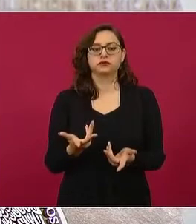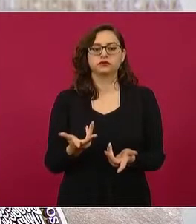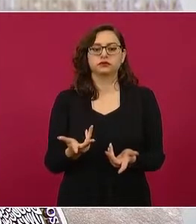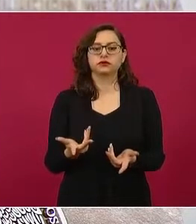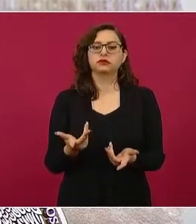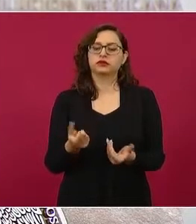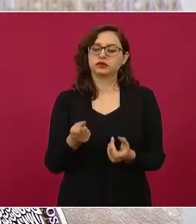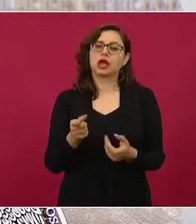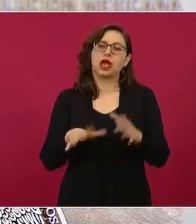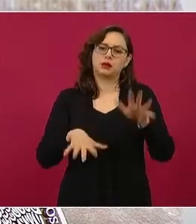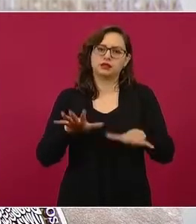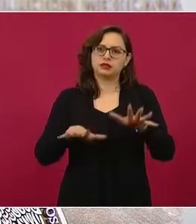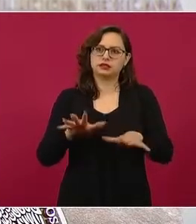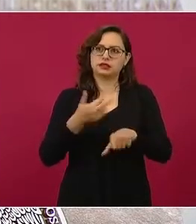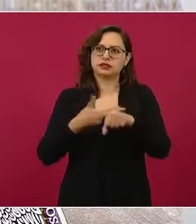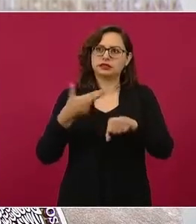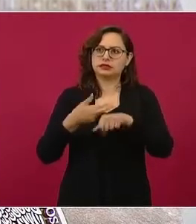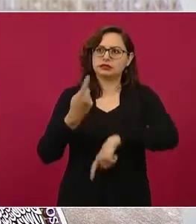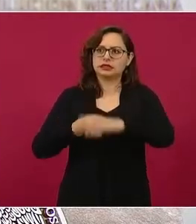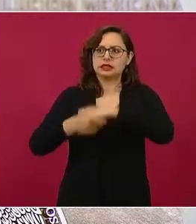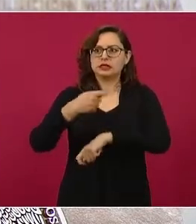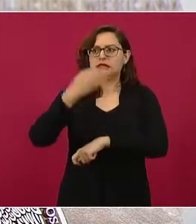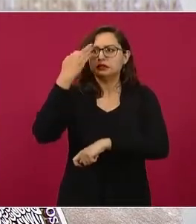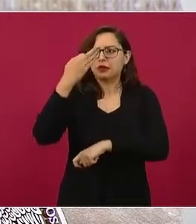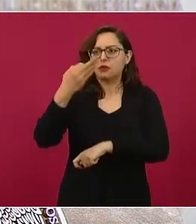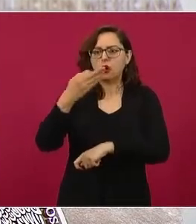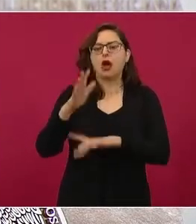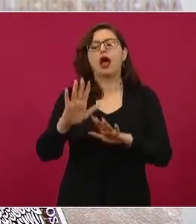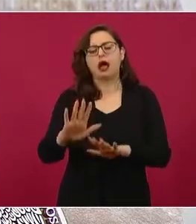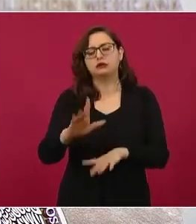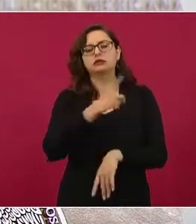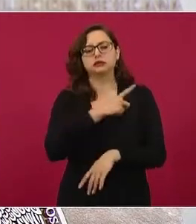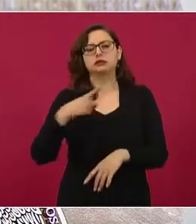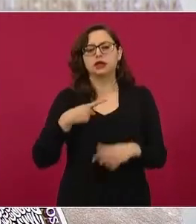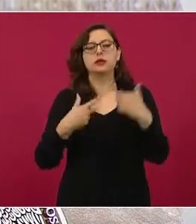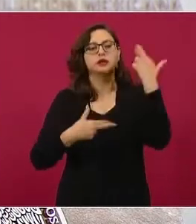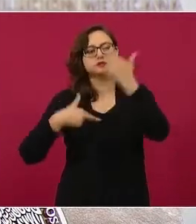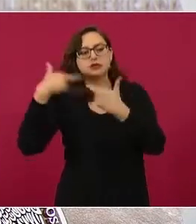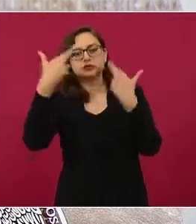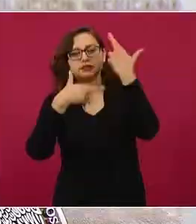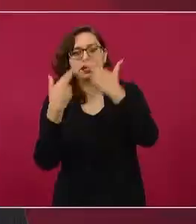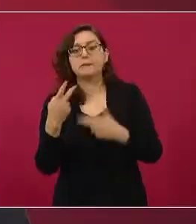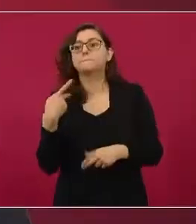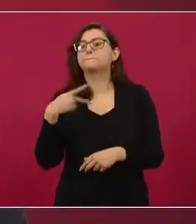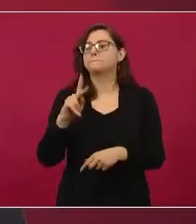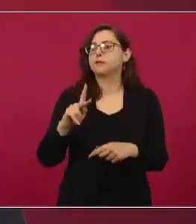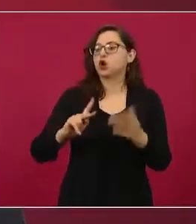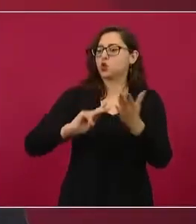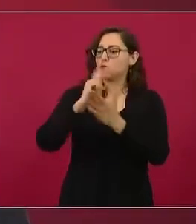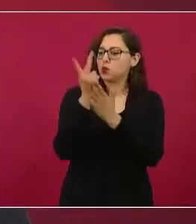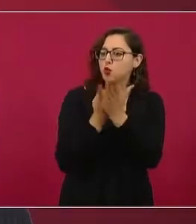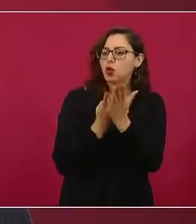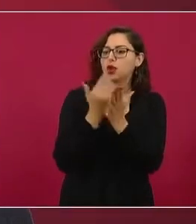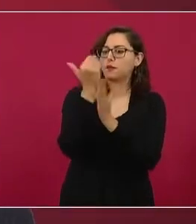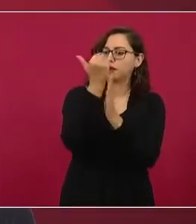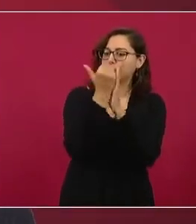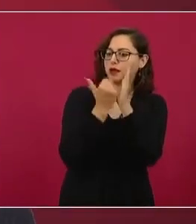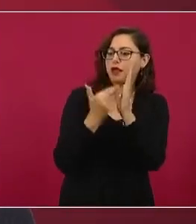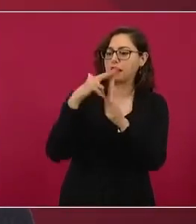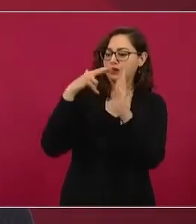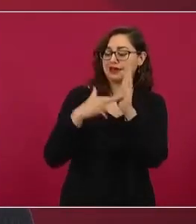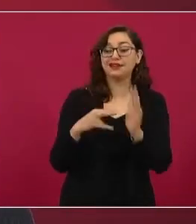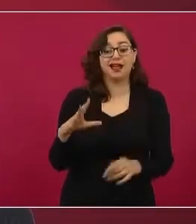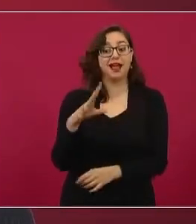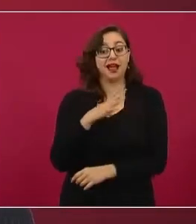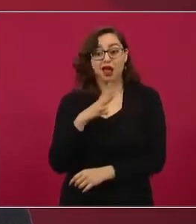emiten estos trámites, pero ya lo destacaba el secretario de Gobernación, la mecánica existe, la mecánica se definió al inicio de